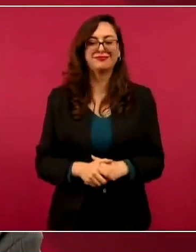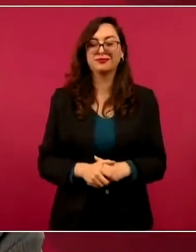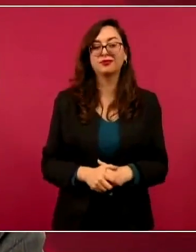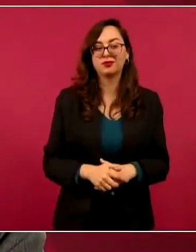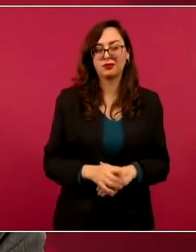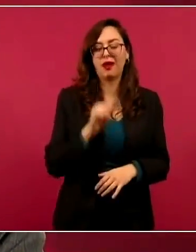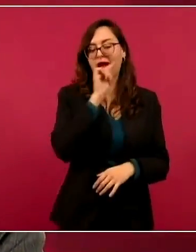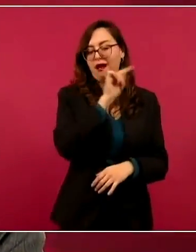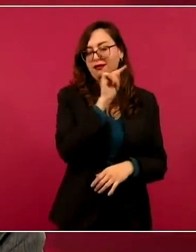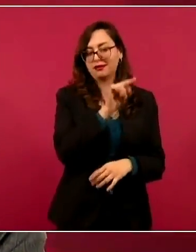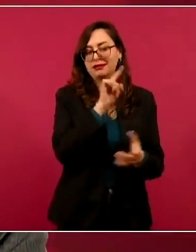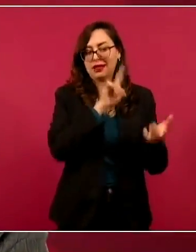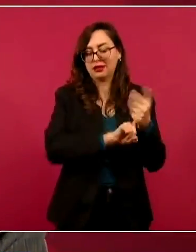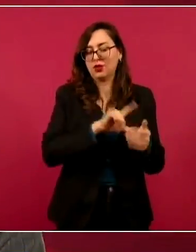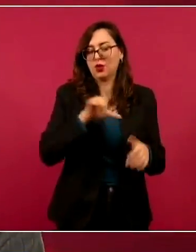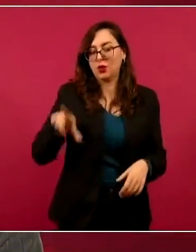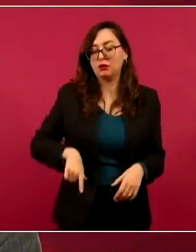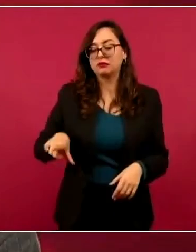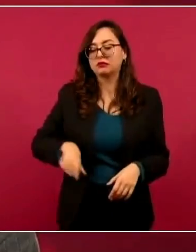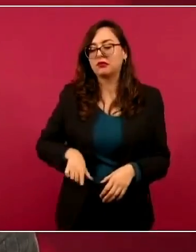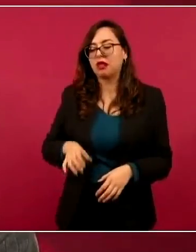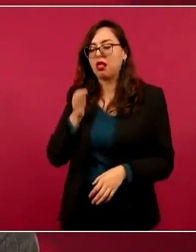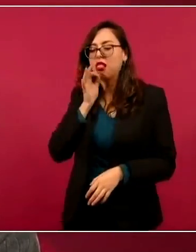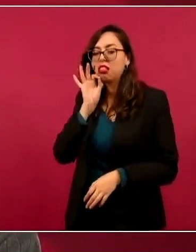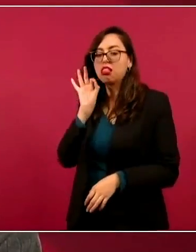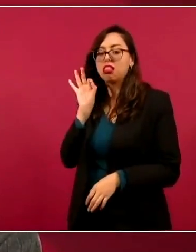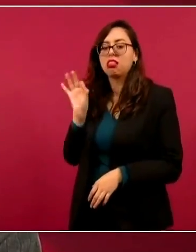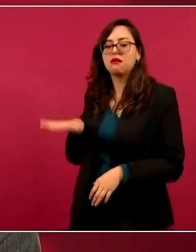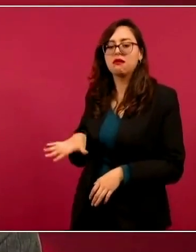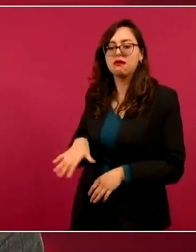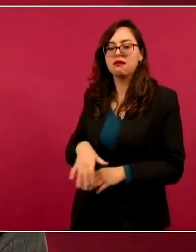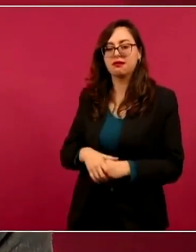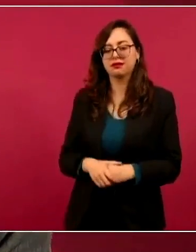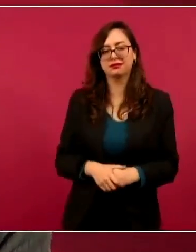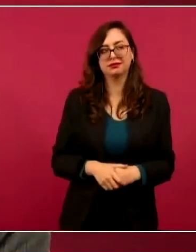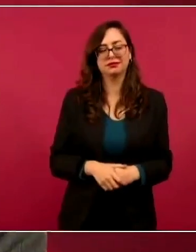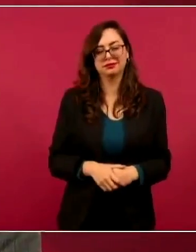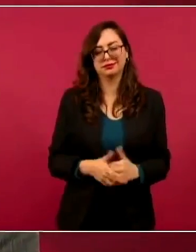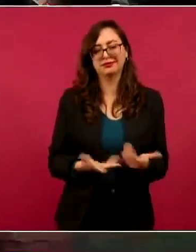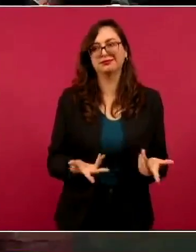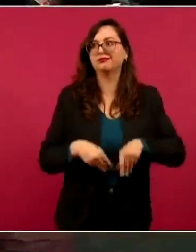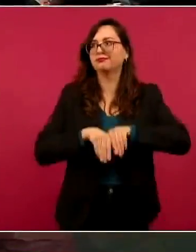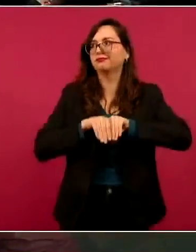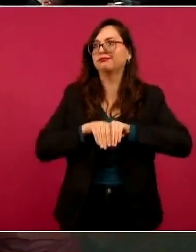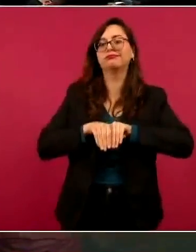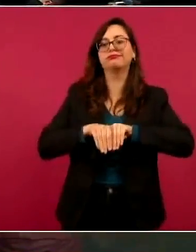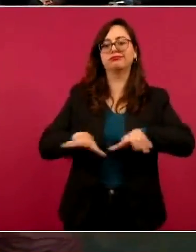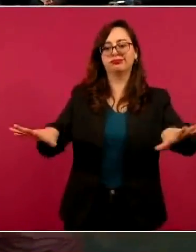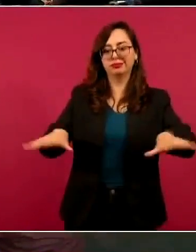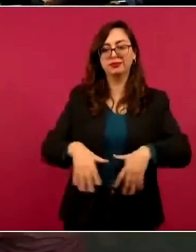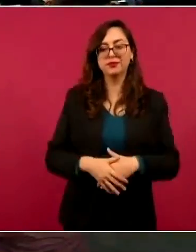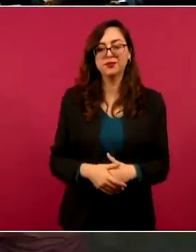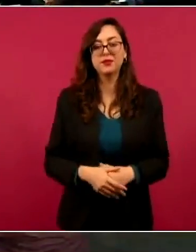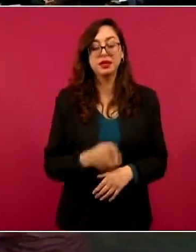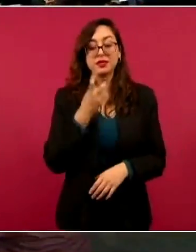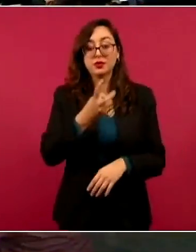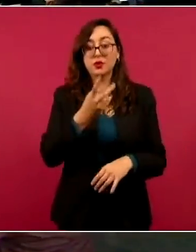y filtró